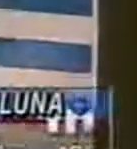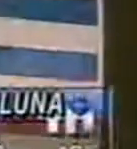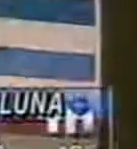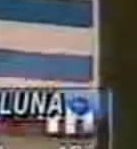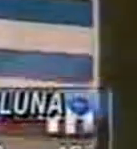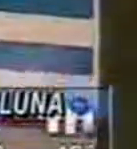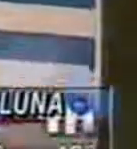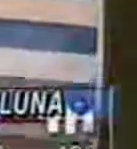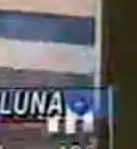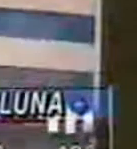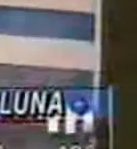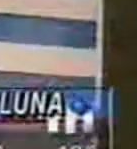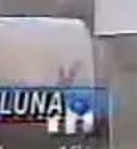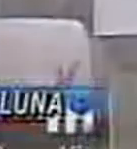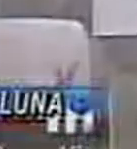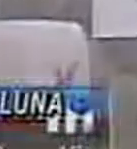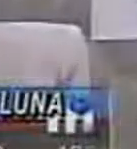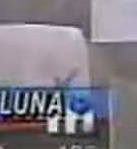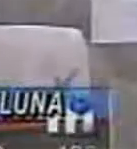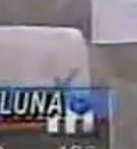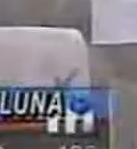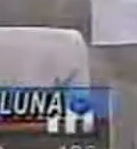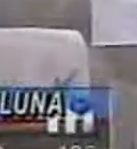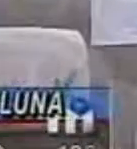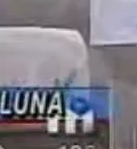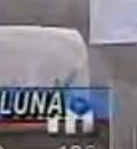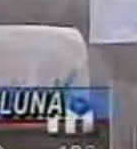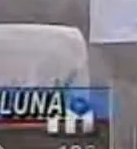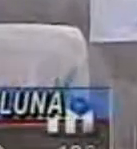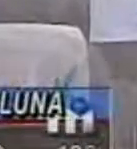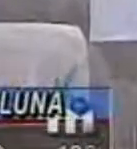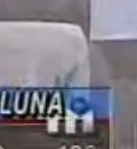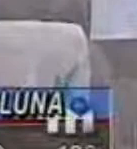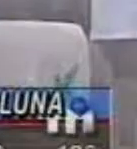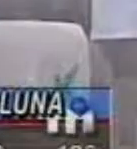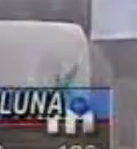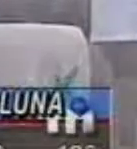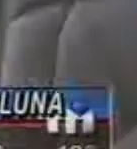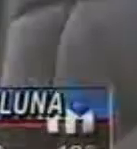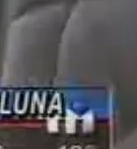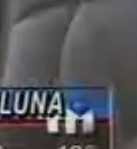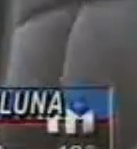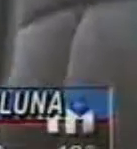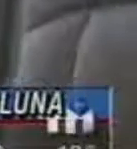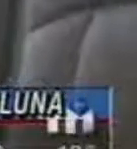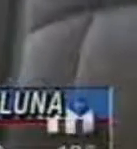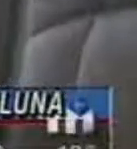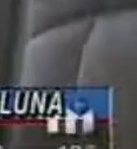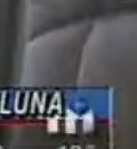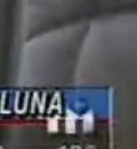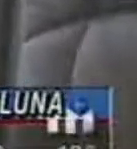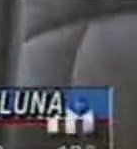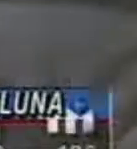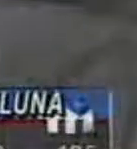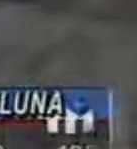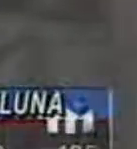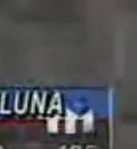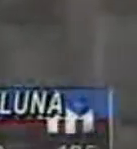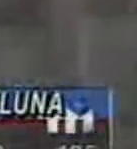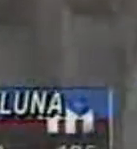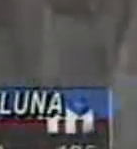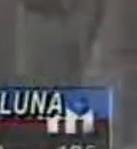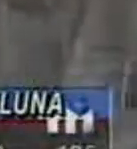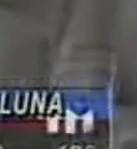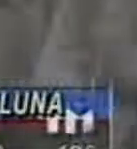contratado para gerenciar, sino por los contactos que tiene en cierto nivel de gobierno y su vinculación con Estados Unidos. El Ejecutivo cobraba un sueldo